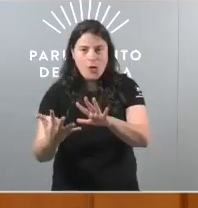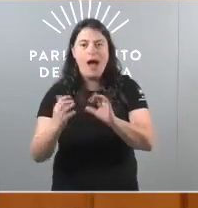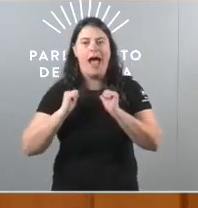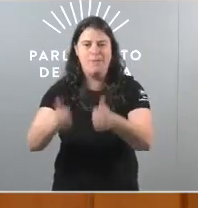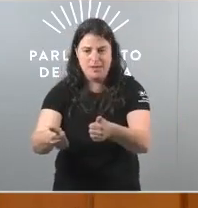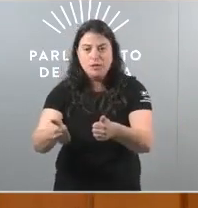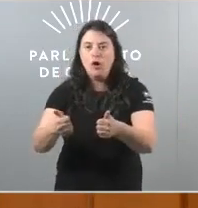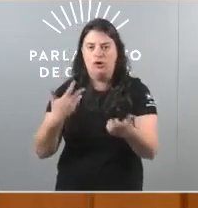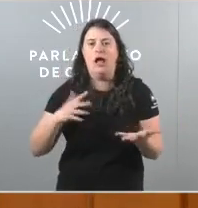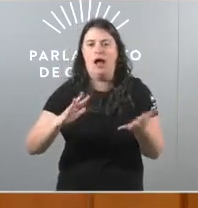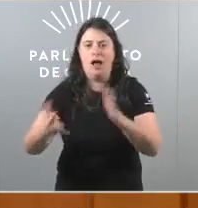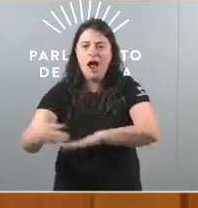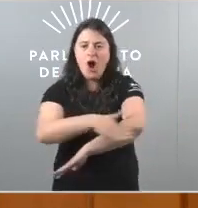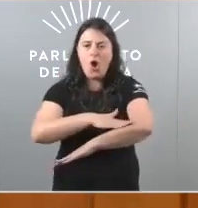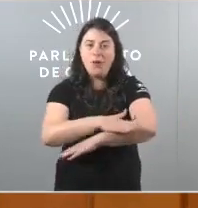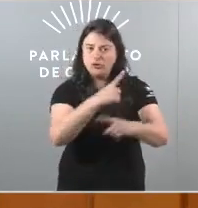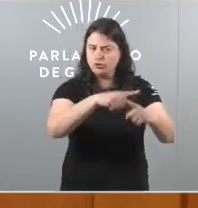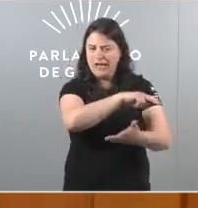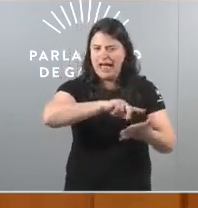para un cambio de goberno na xunta.